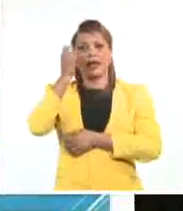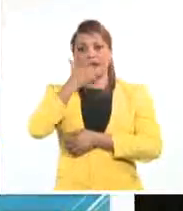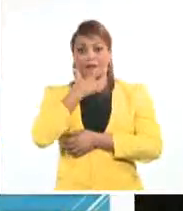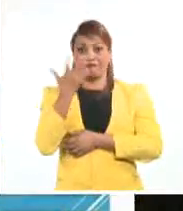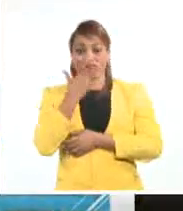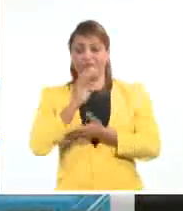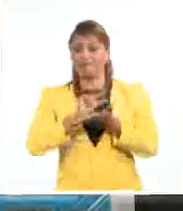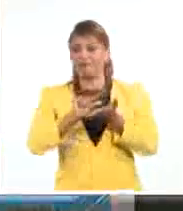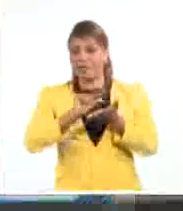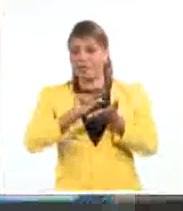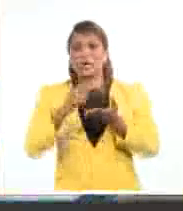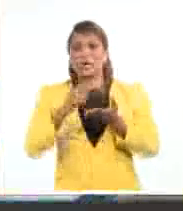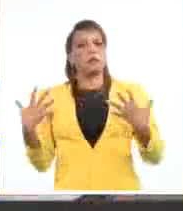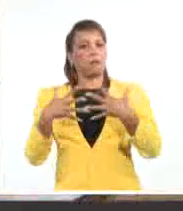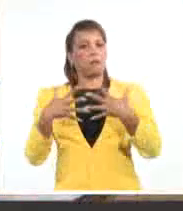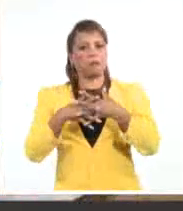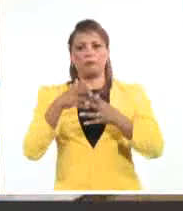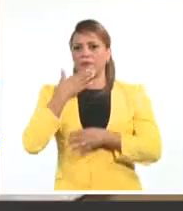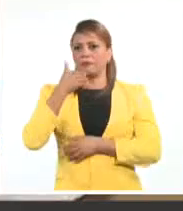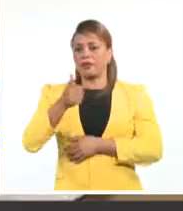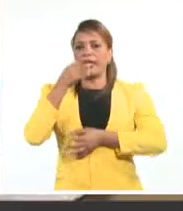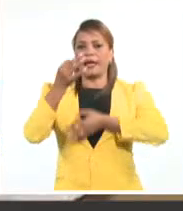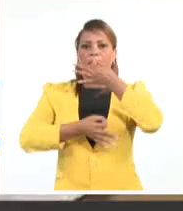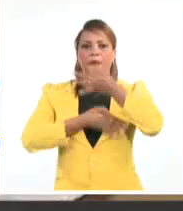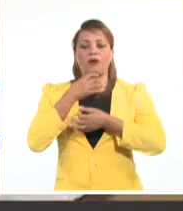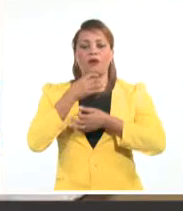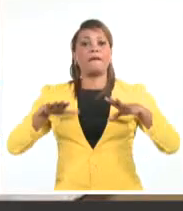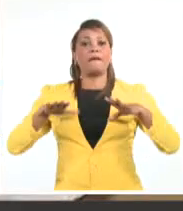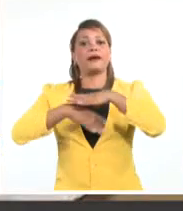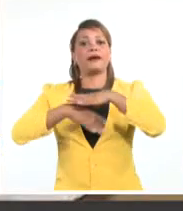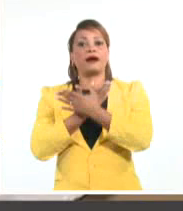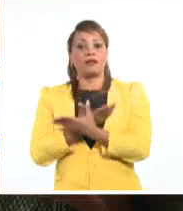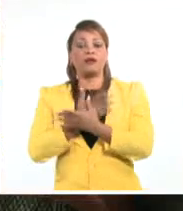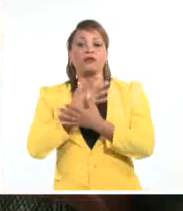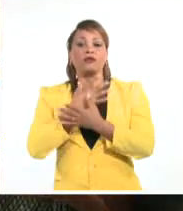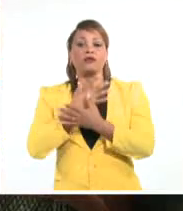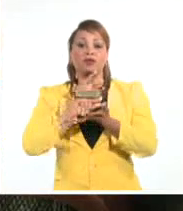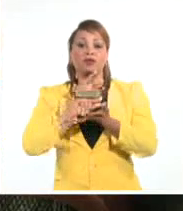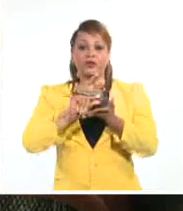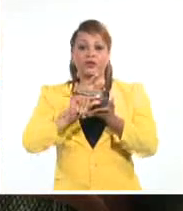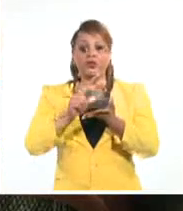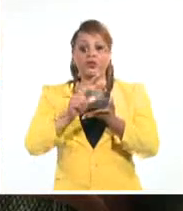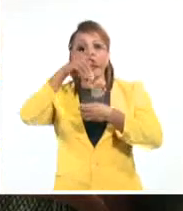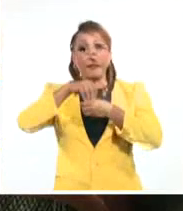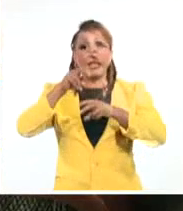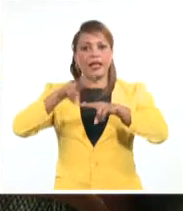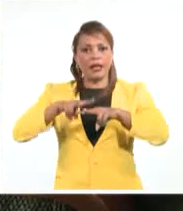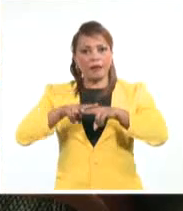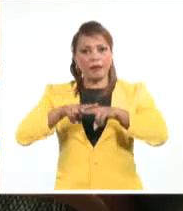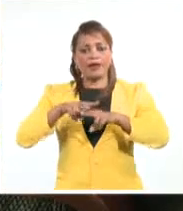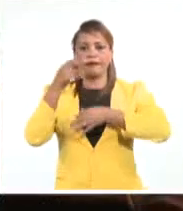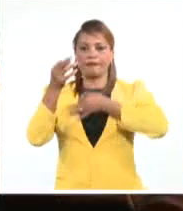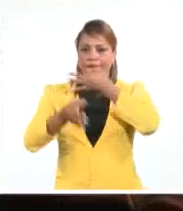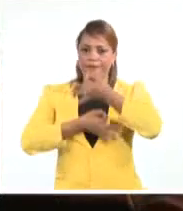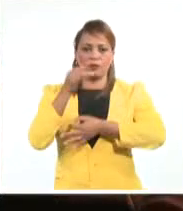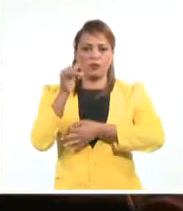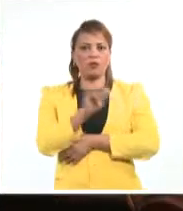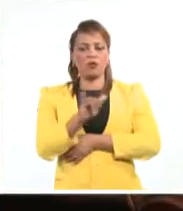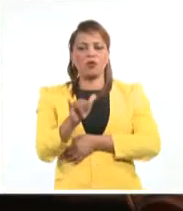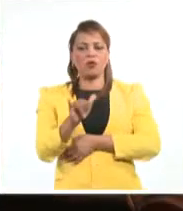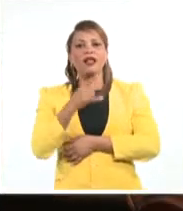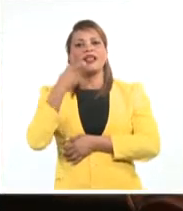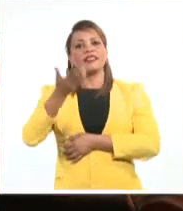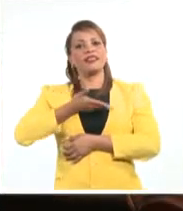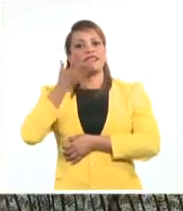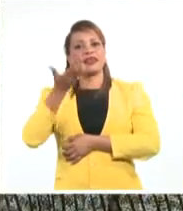escribió el canciller ecuato-guineano. También el embajador de la República de Guinea Ecuatorial en La Habana, Mariano Evan Anguesomo, en